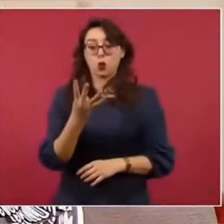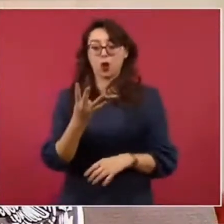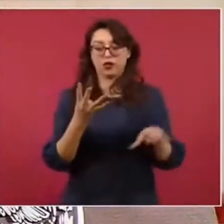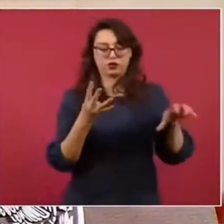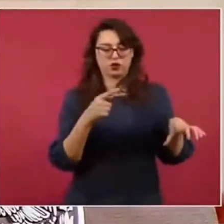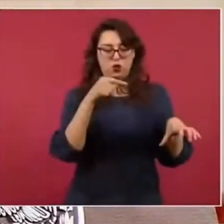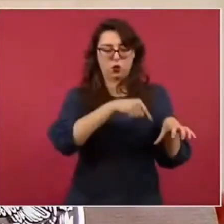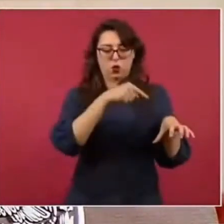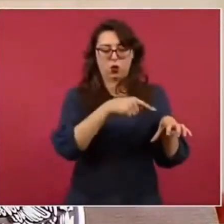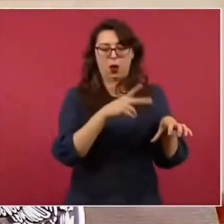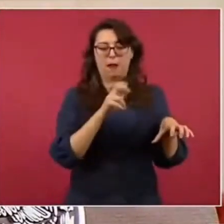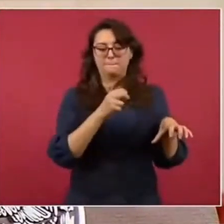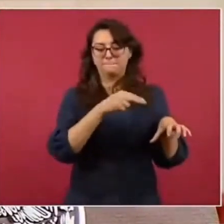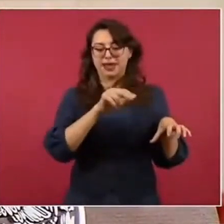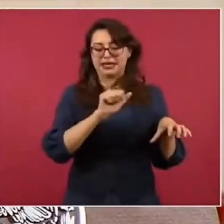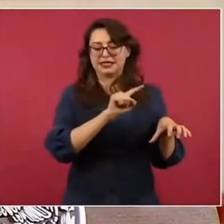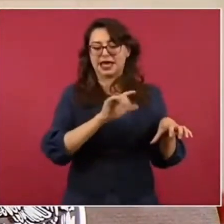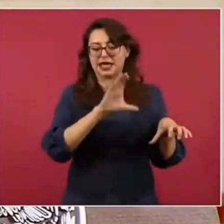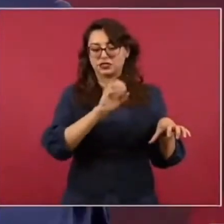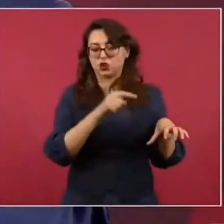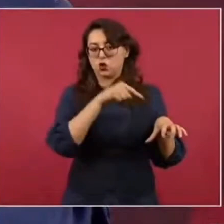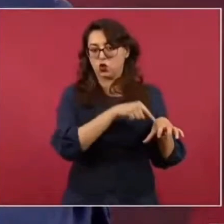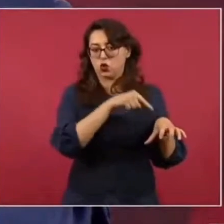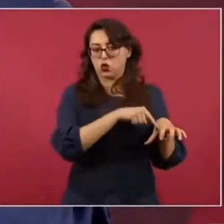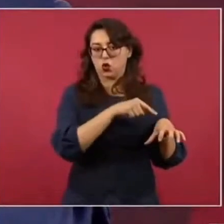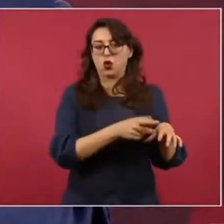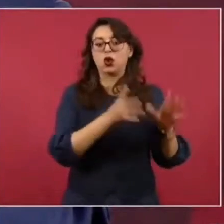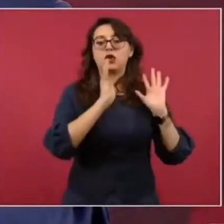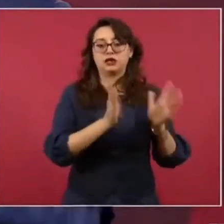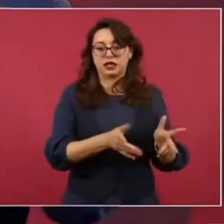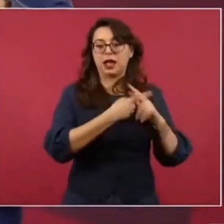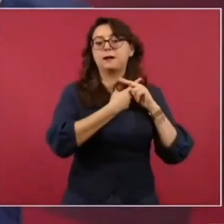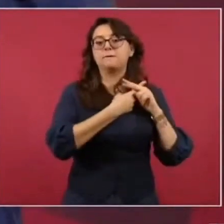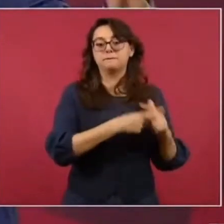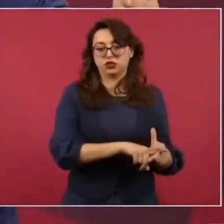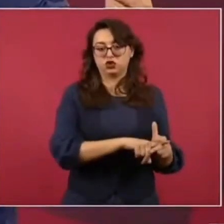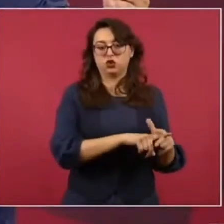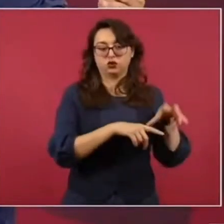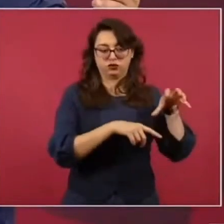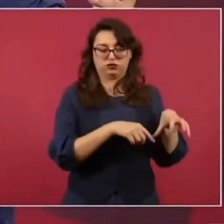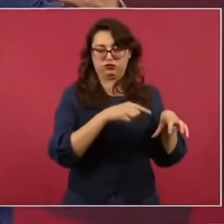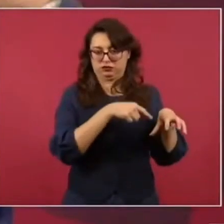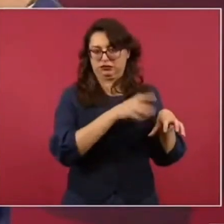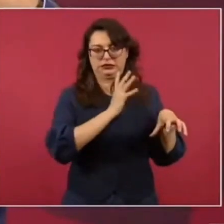en su primera etapa. Entonces, tres más.